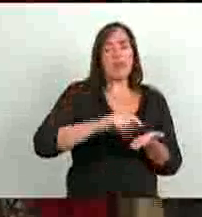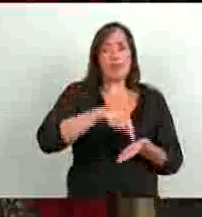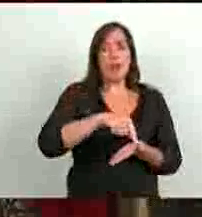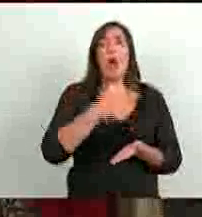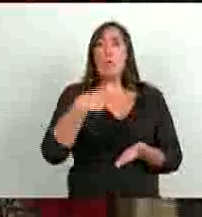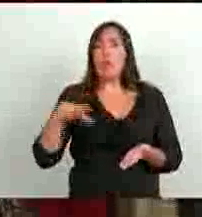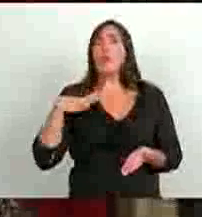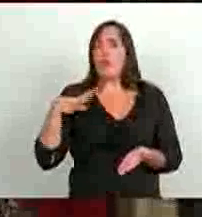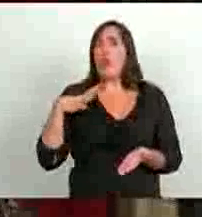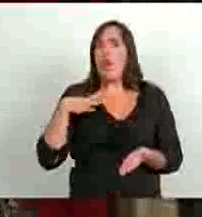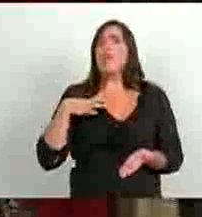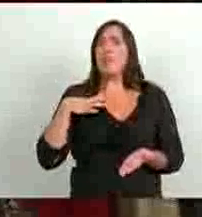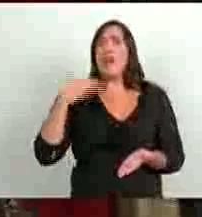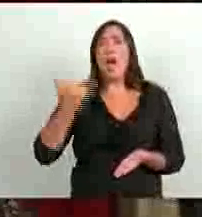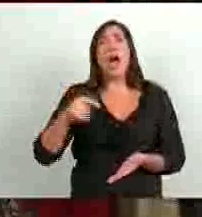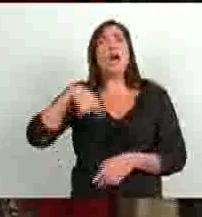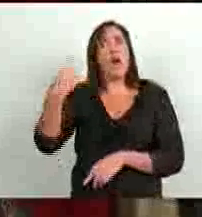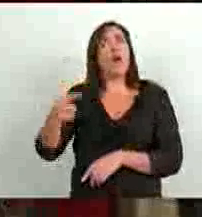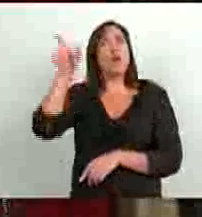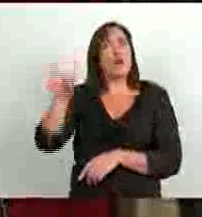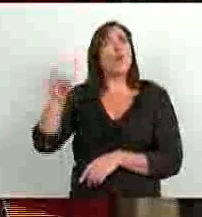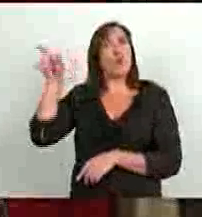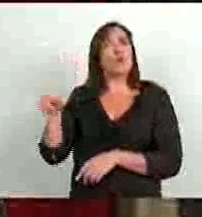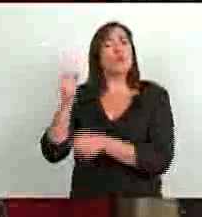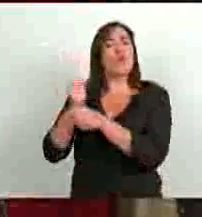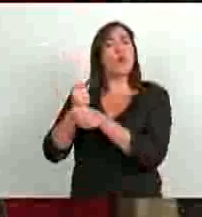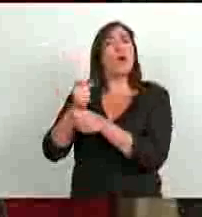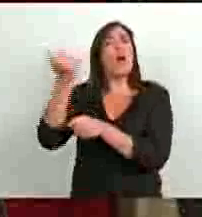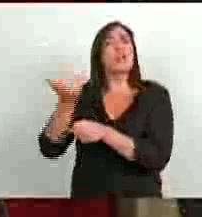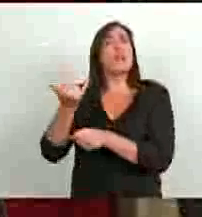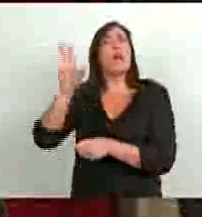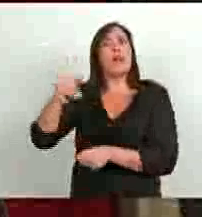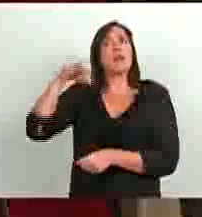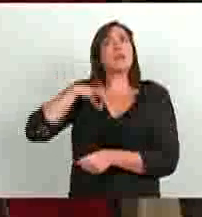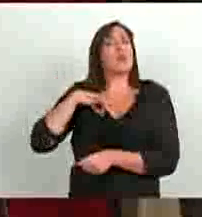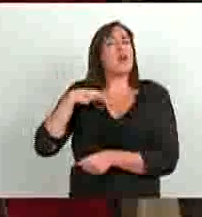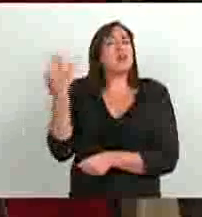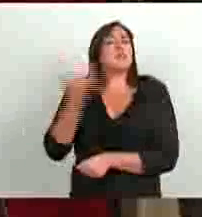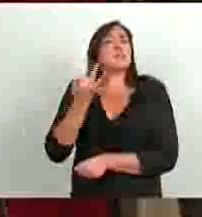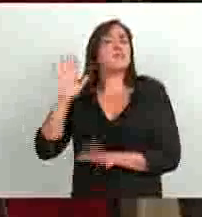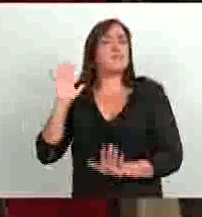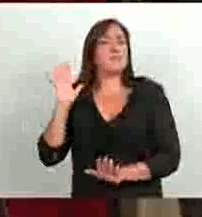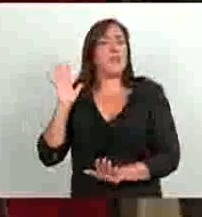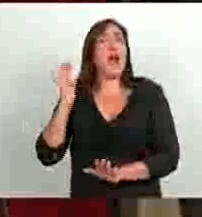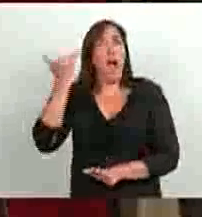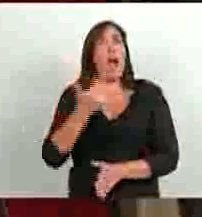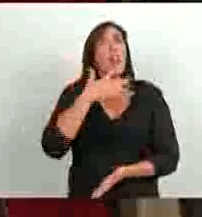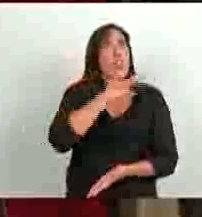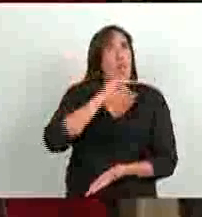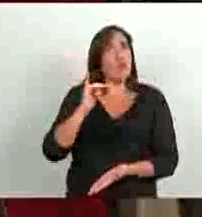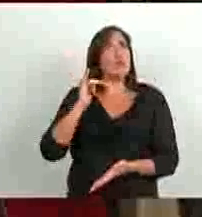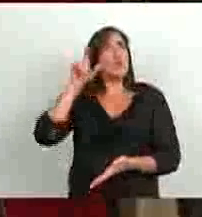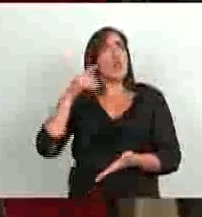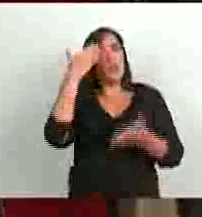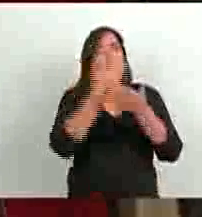aún en Argentina regímenes de privilegio e inclusive fallos judiciales, hay denuncias del ANSES ante el